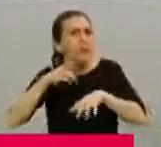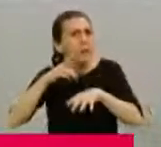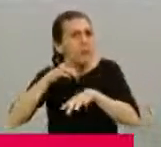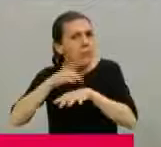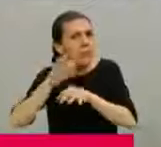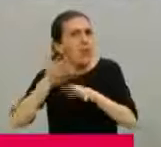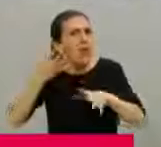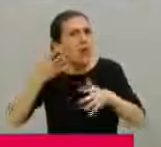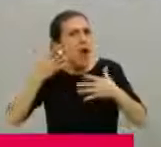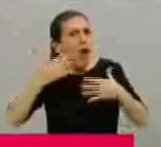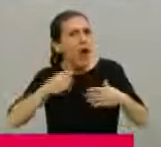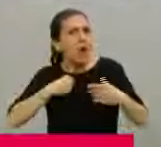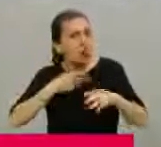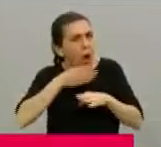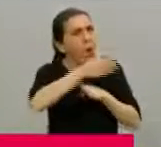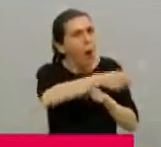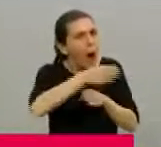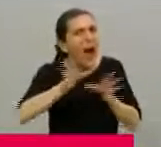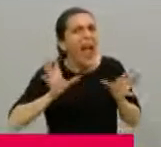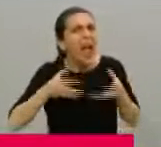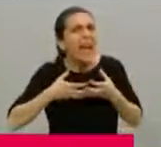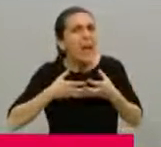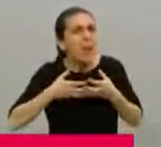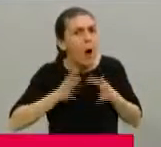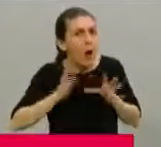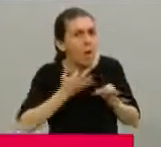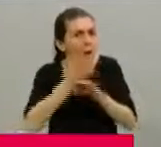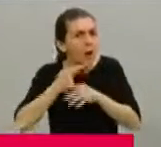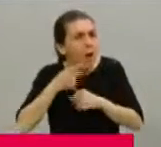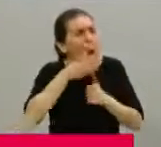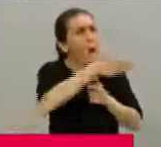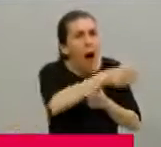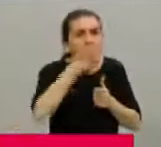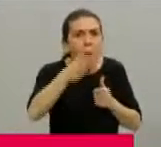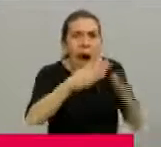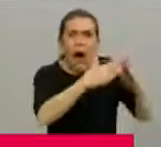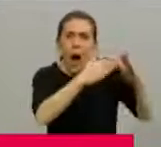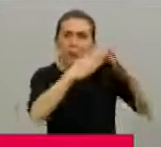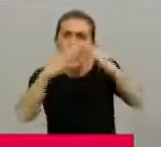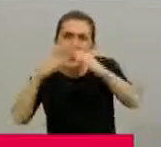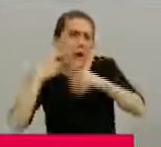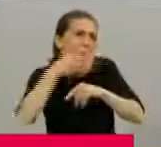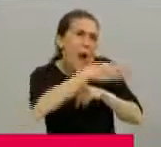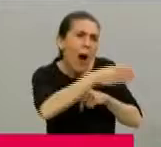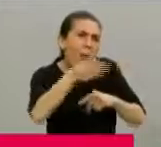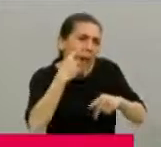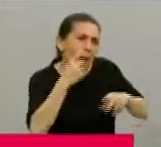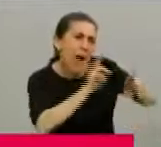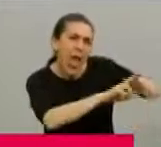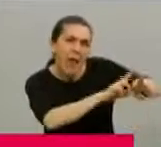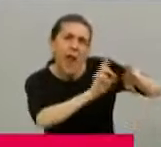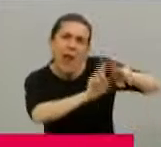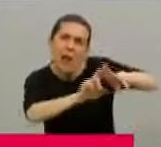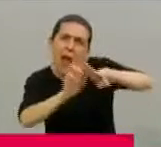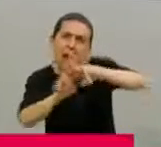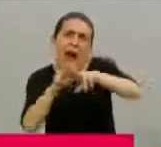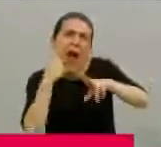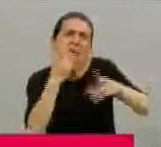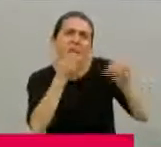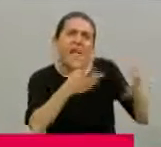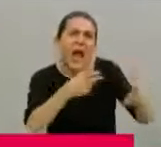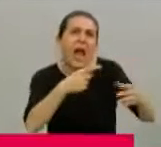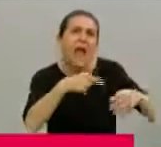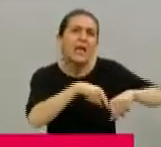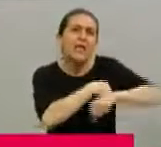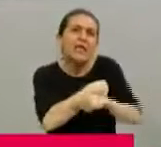sino que hemos formado un equipo de personas que visitan puerta por puerta para verificar el estado de salud, para tomar la